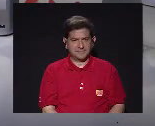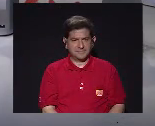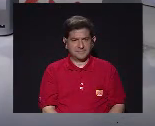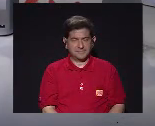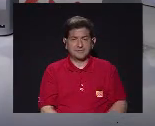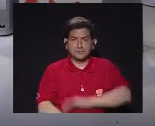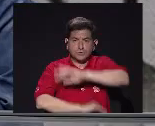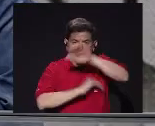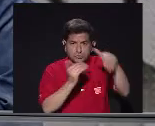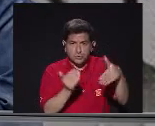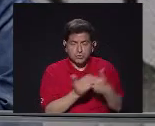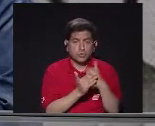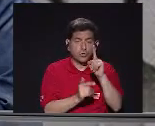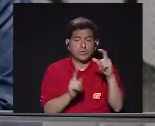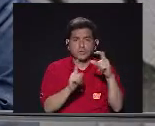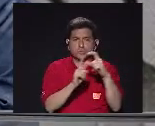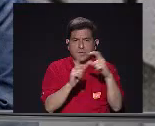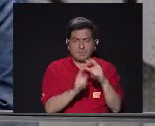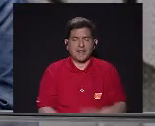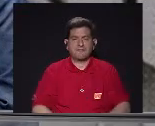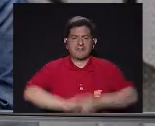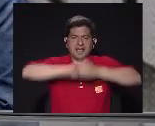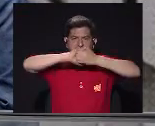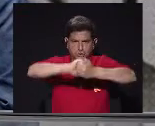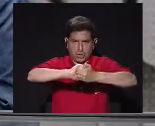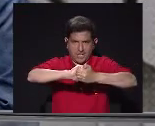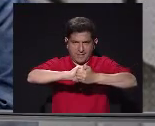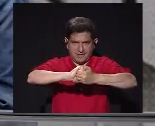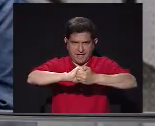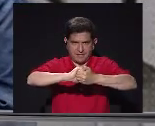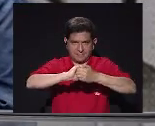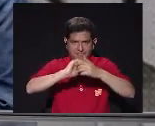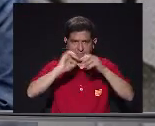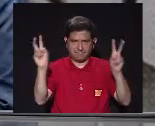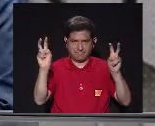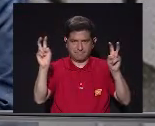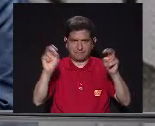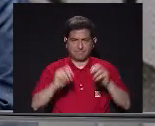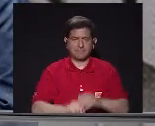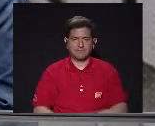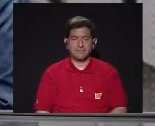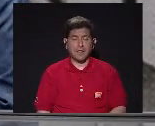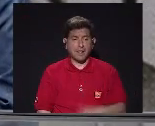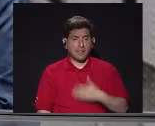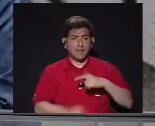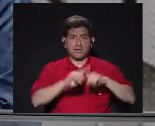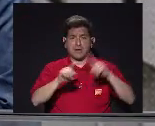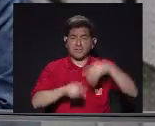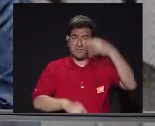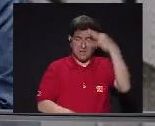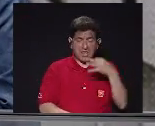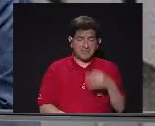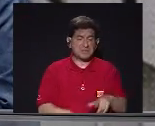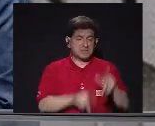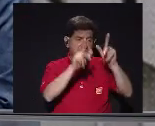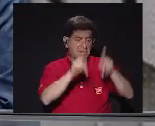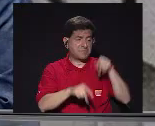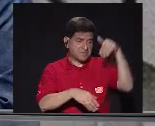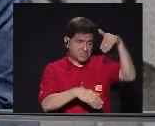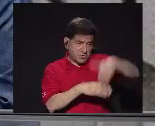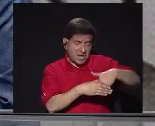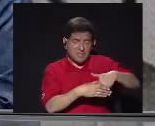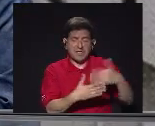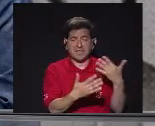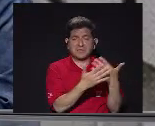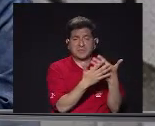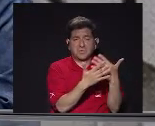las Yo creo que todo Radica en una palabra Que es solidaridad ¿Verdad? Podemos tener Varias